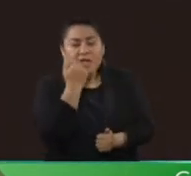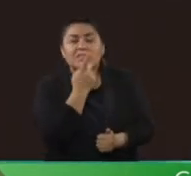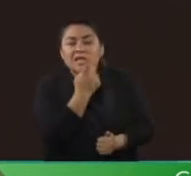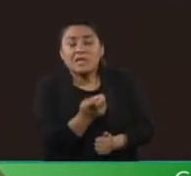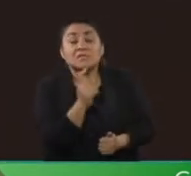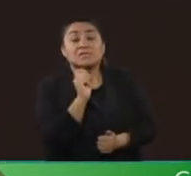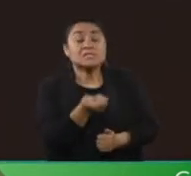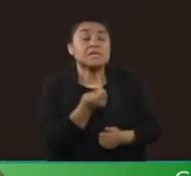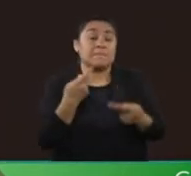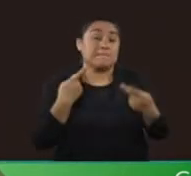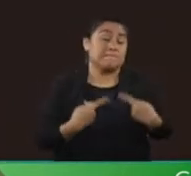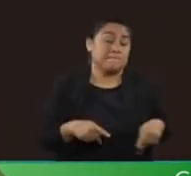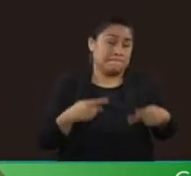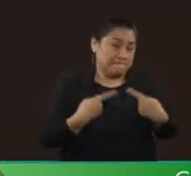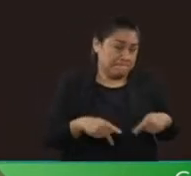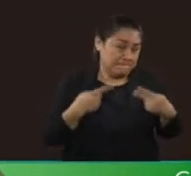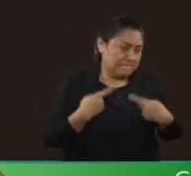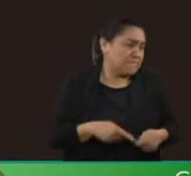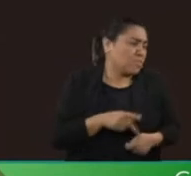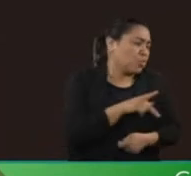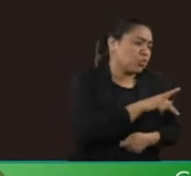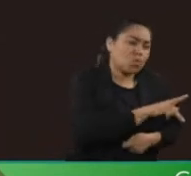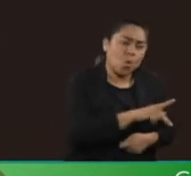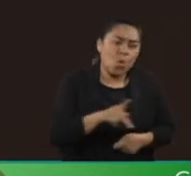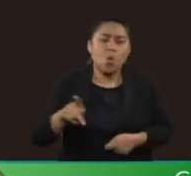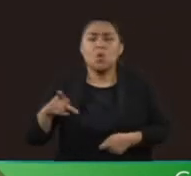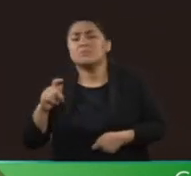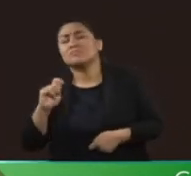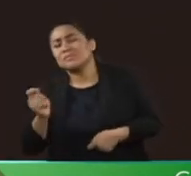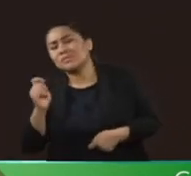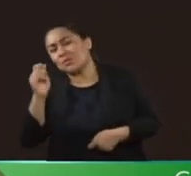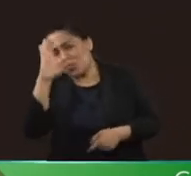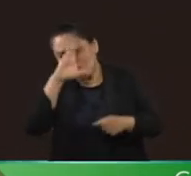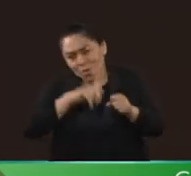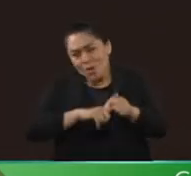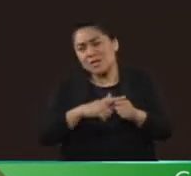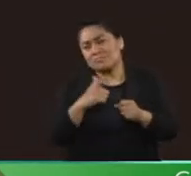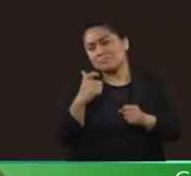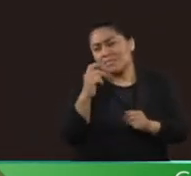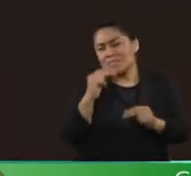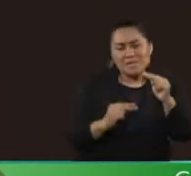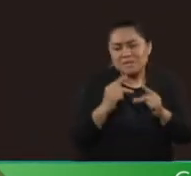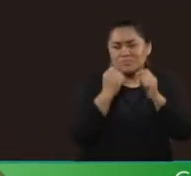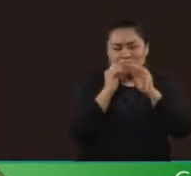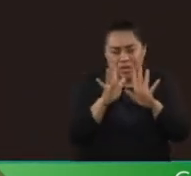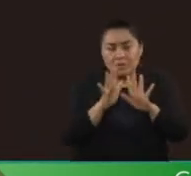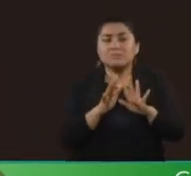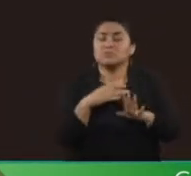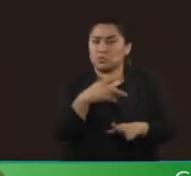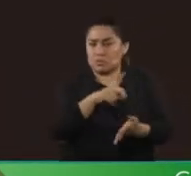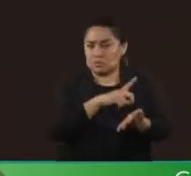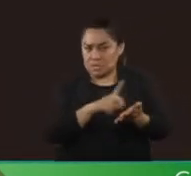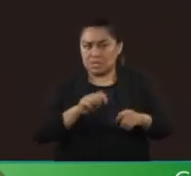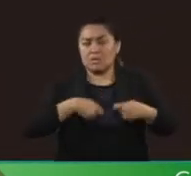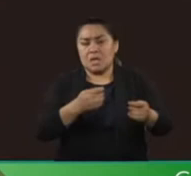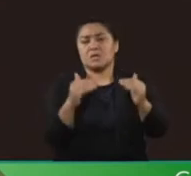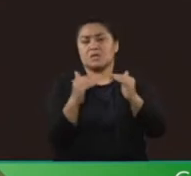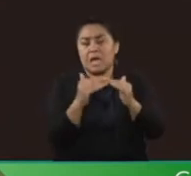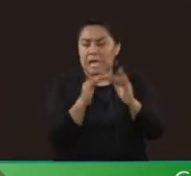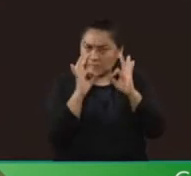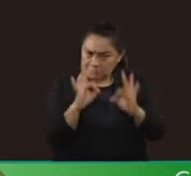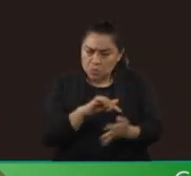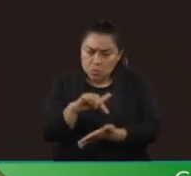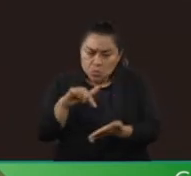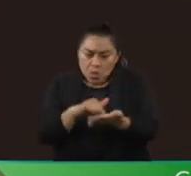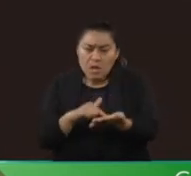las y los ciudadanos de todos los perfiles económicos y socioculturales tengan la posibilidad de acceder a una vivienda bien ubicada, con